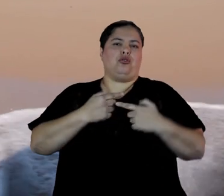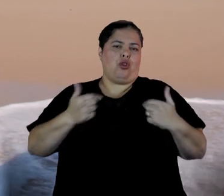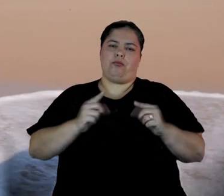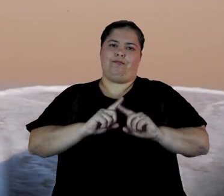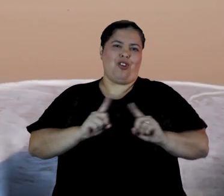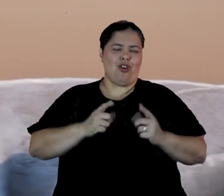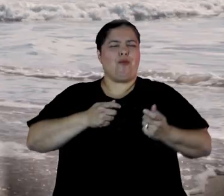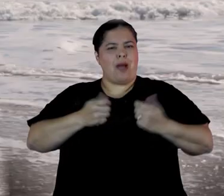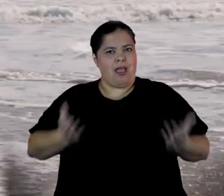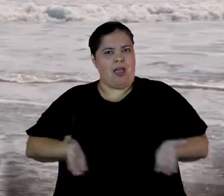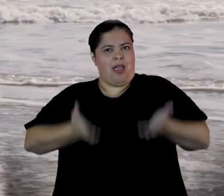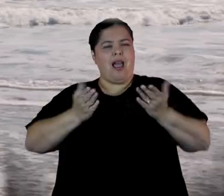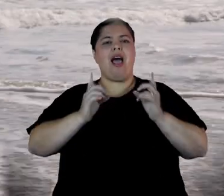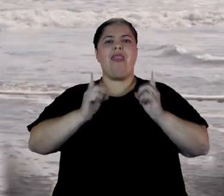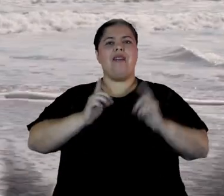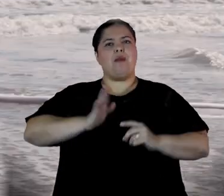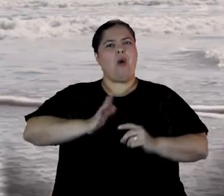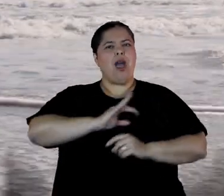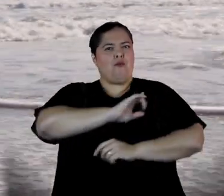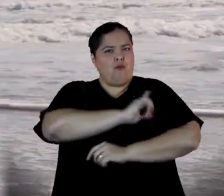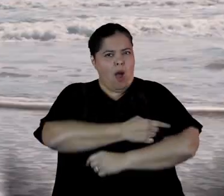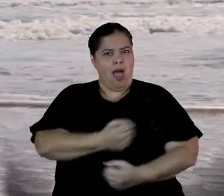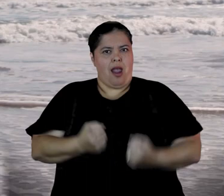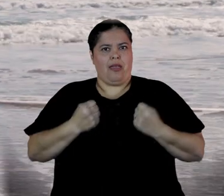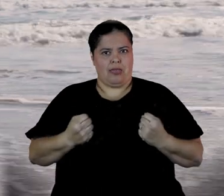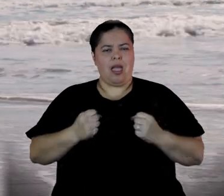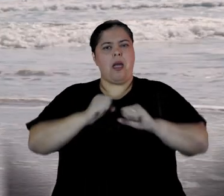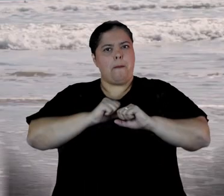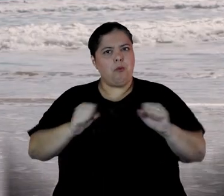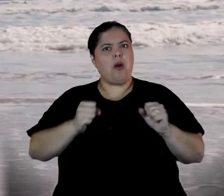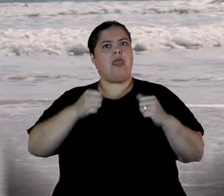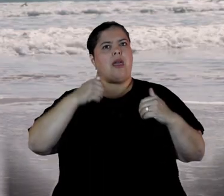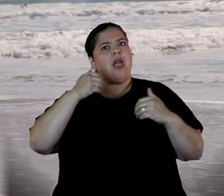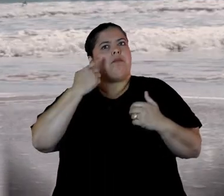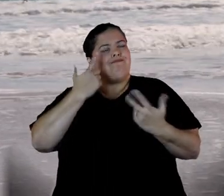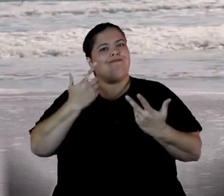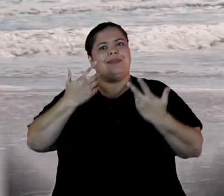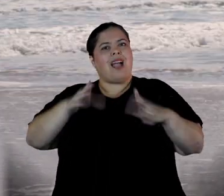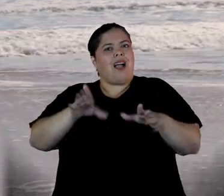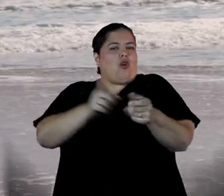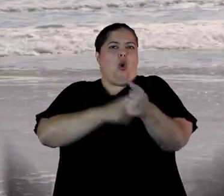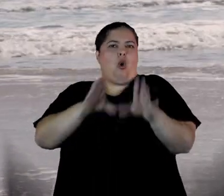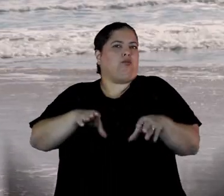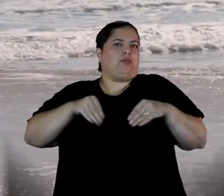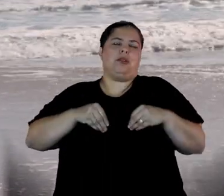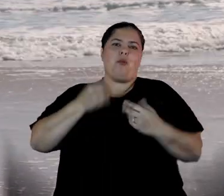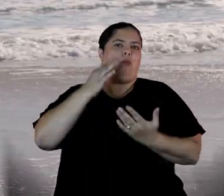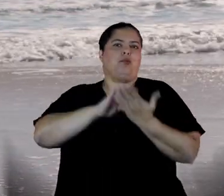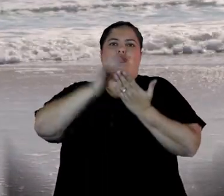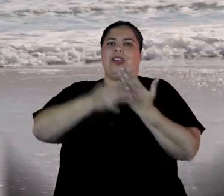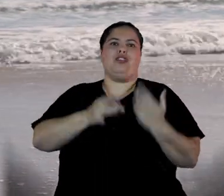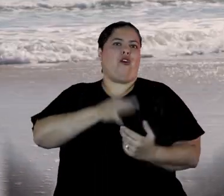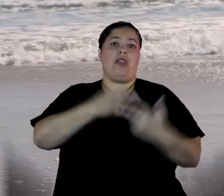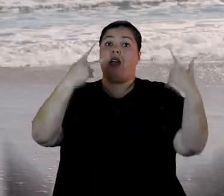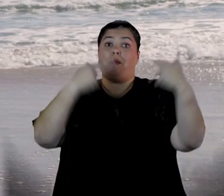para hacer el duelo de un proyecto de vida que no pudo cumplirse. Lo emocional no lo